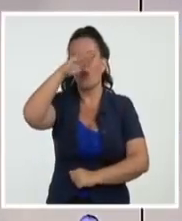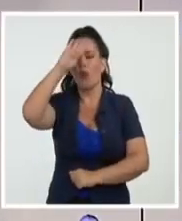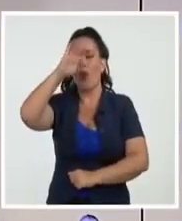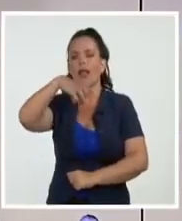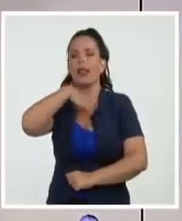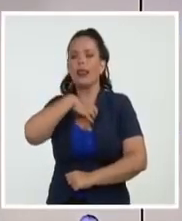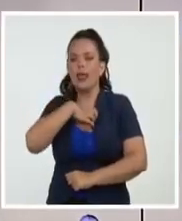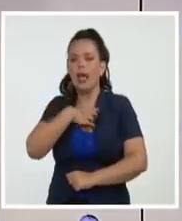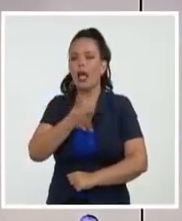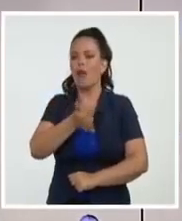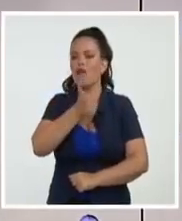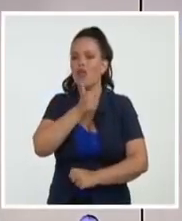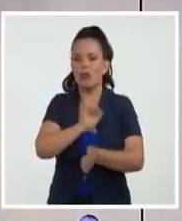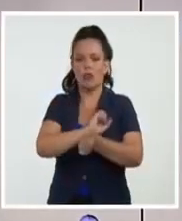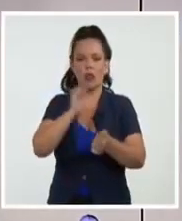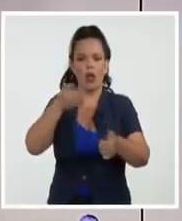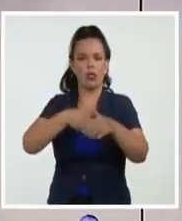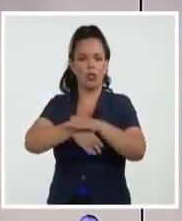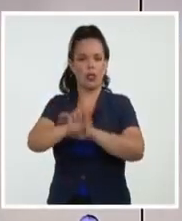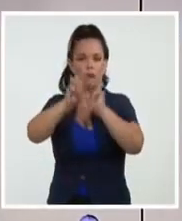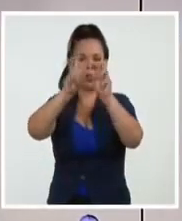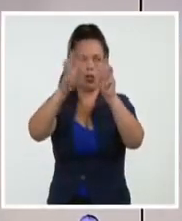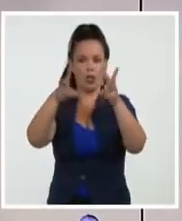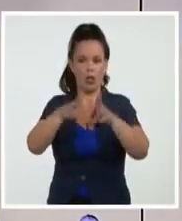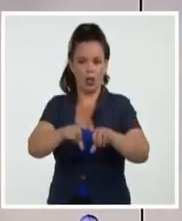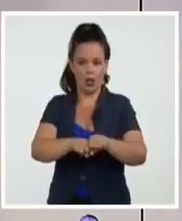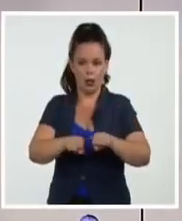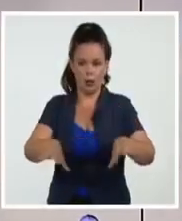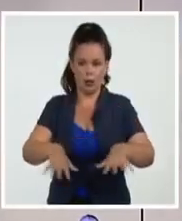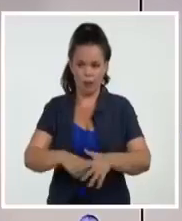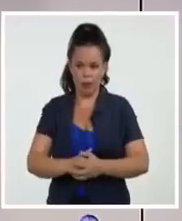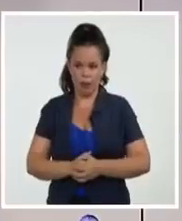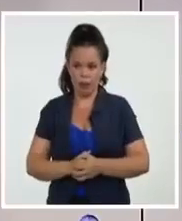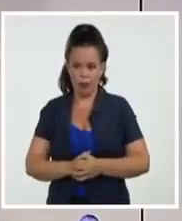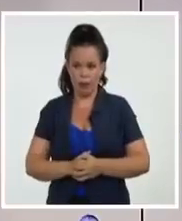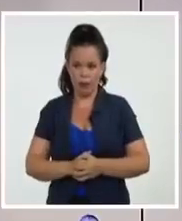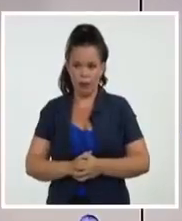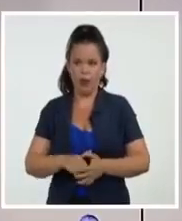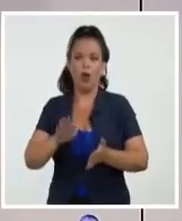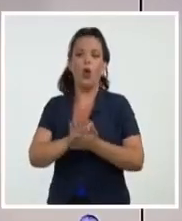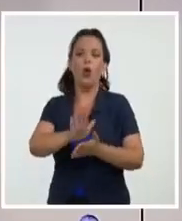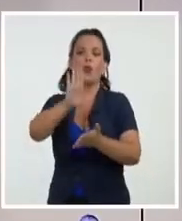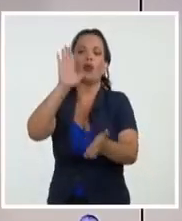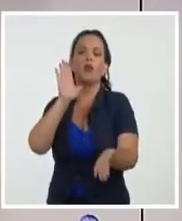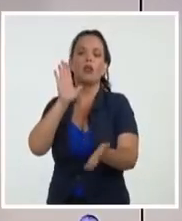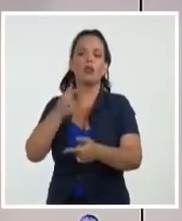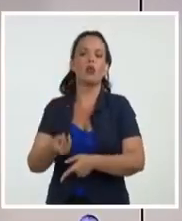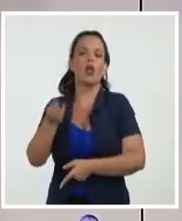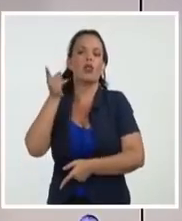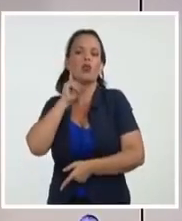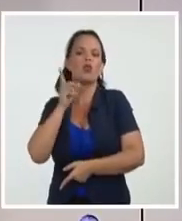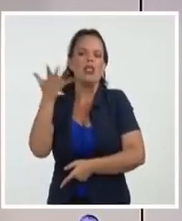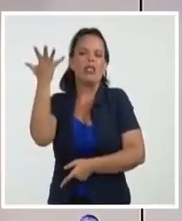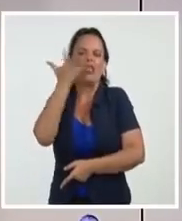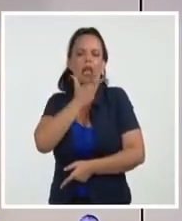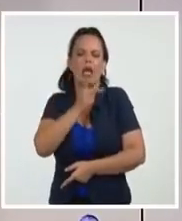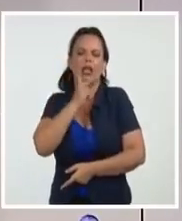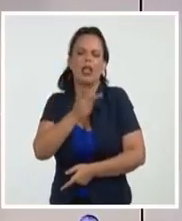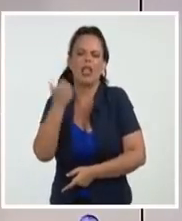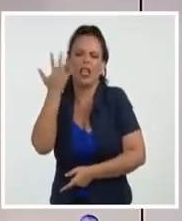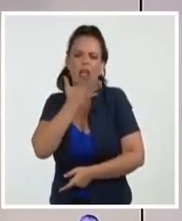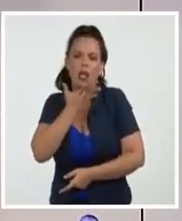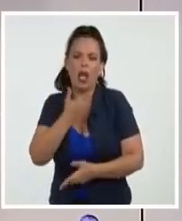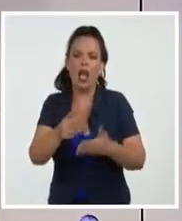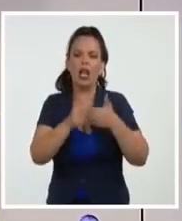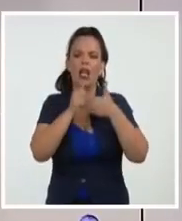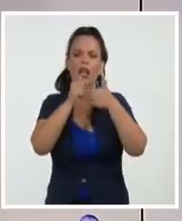opciones. Tercero, se comprometió a escuchar a los líderes cubanoamericanos. Fíjese qué detalle, el